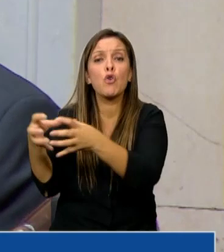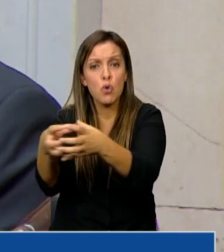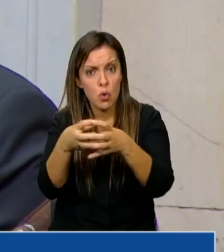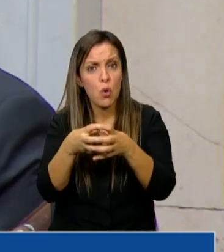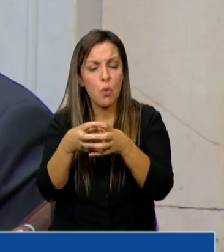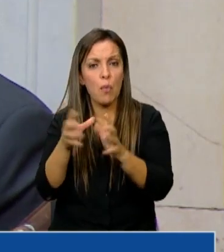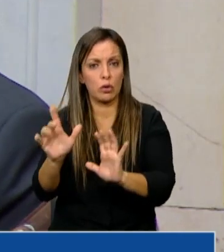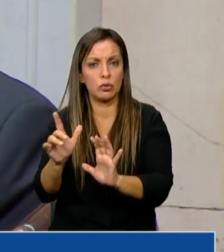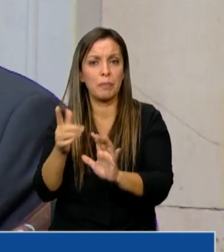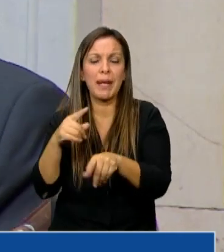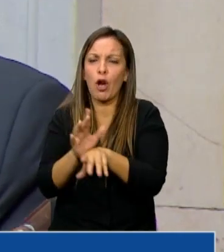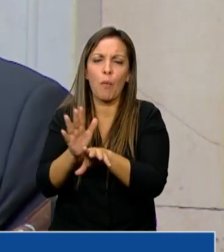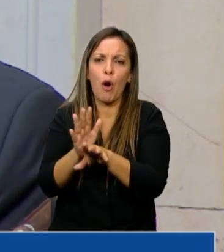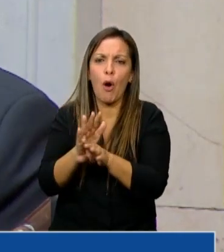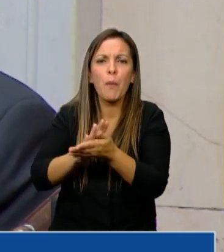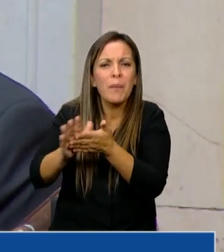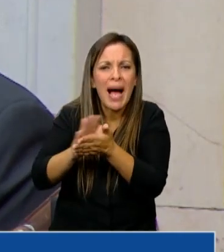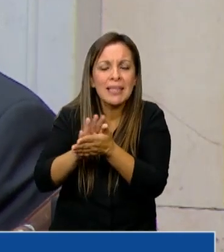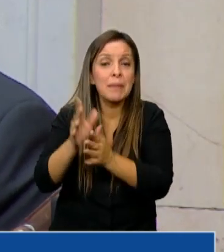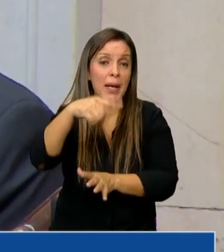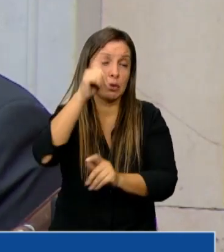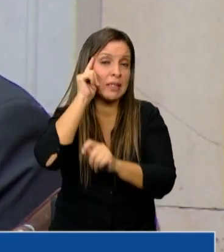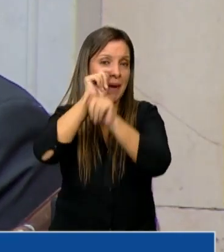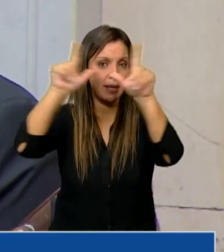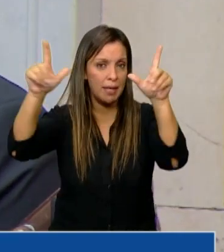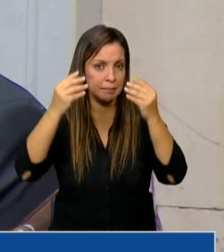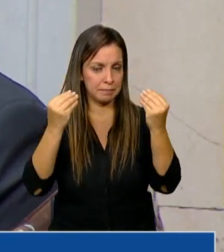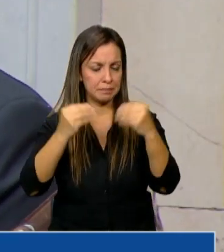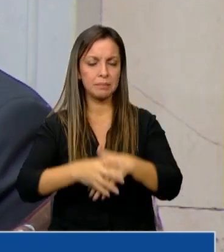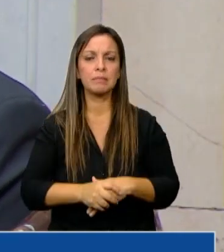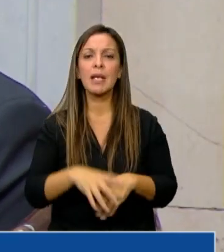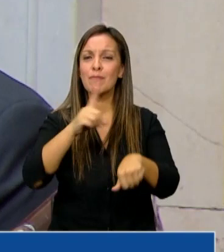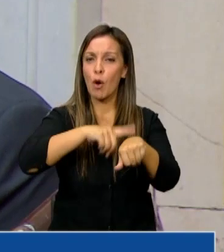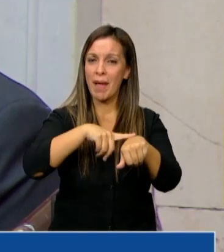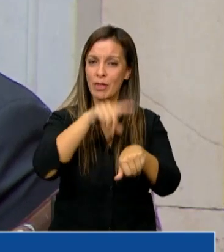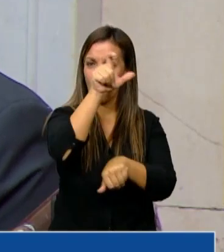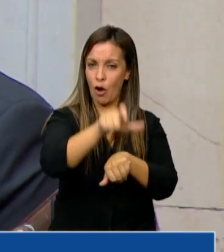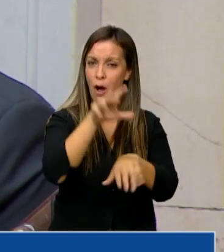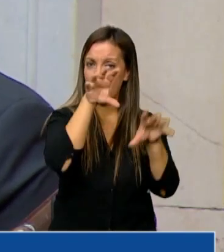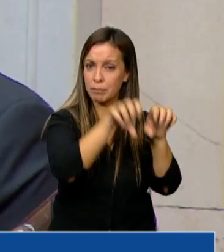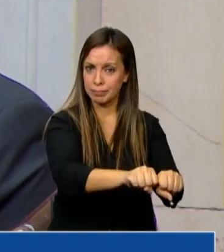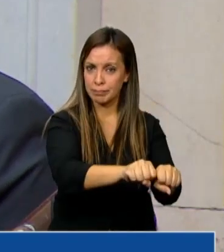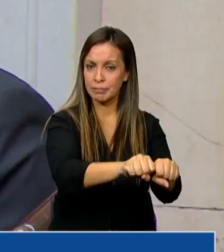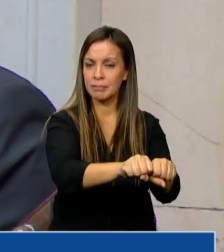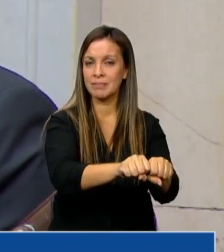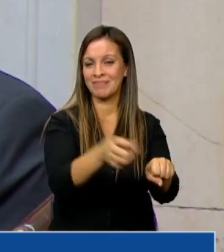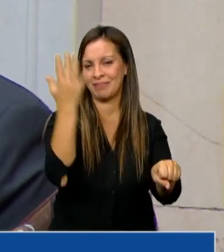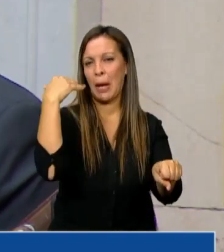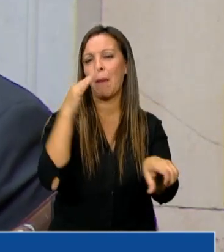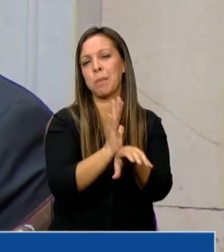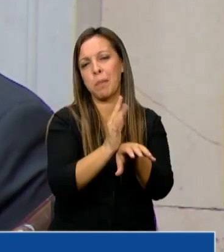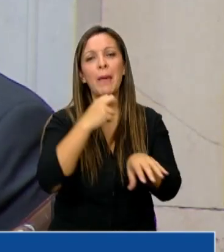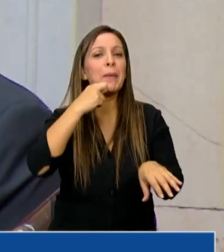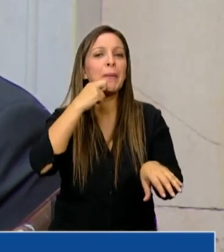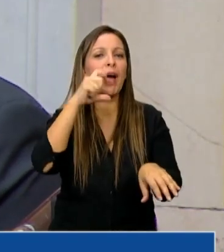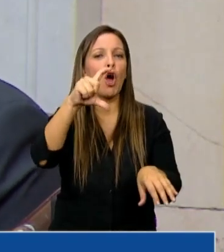y muy precarias. Miren, para que se den una idea, cuando detuvieron al viejo cantero, uno de los